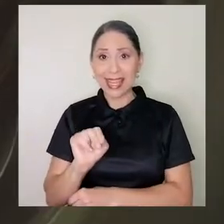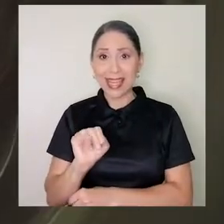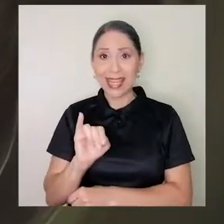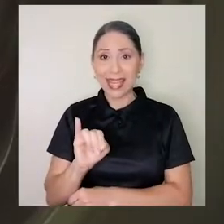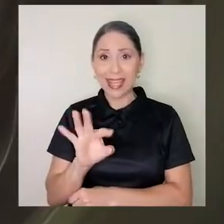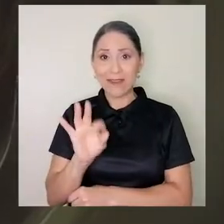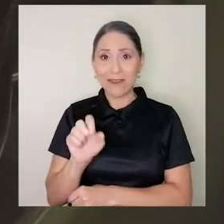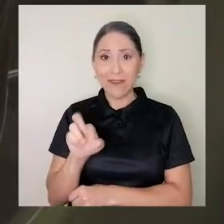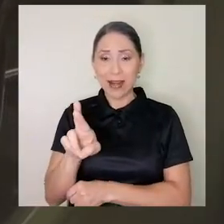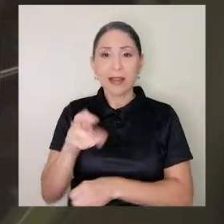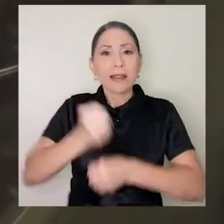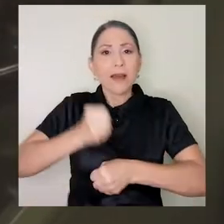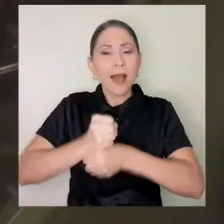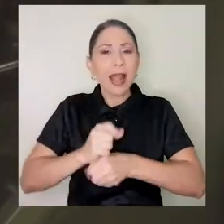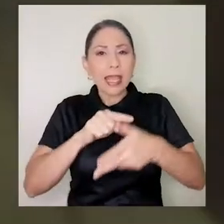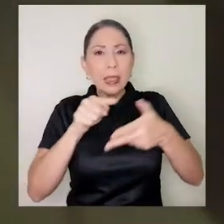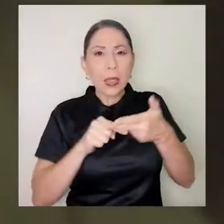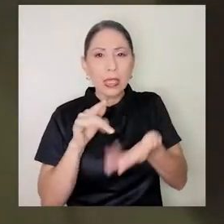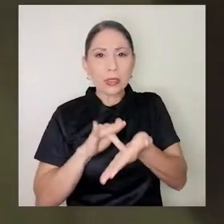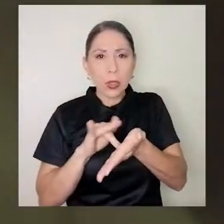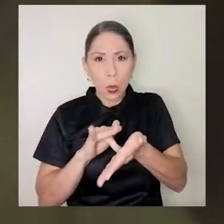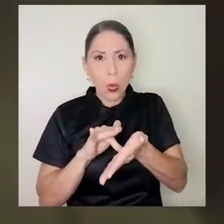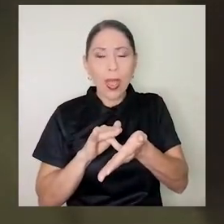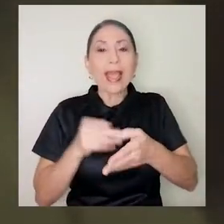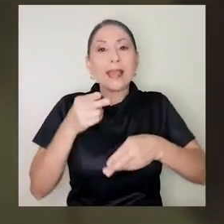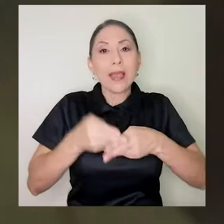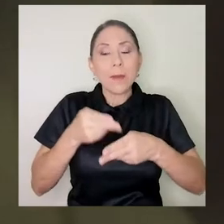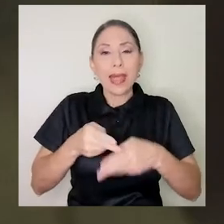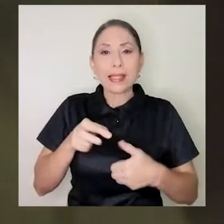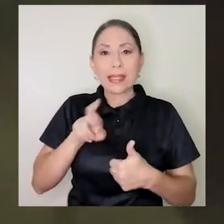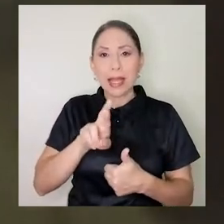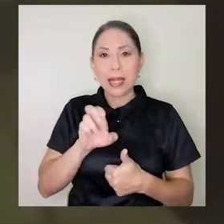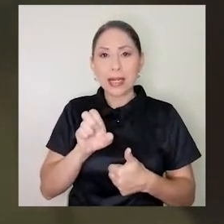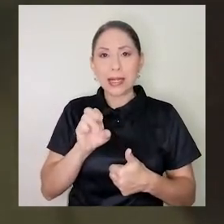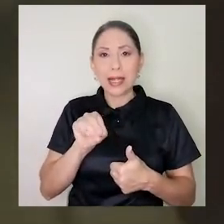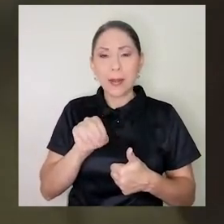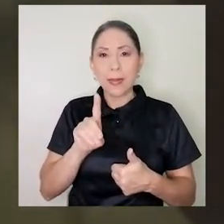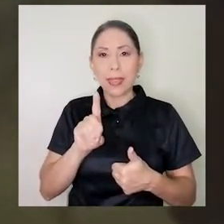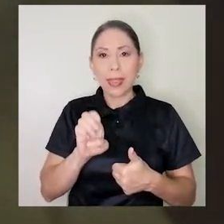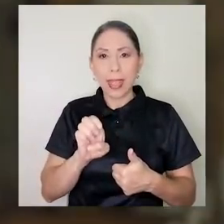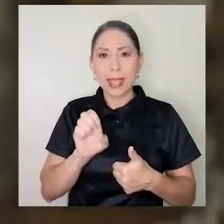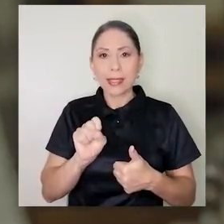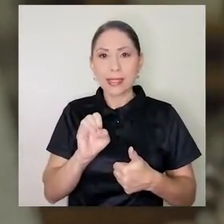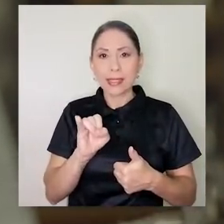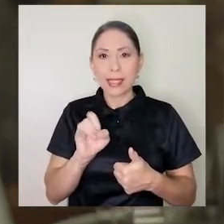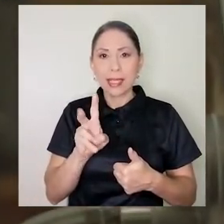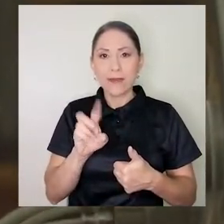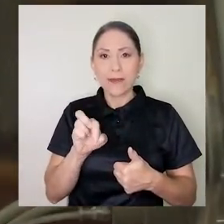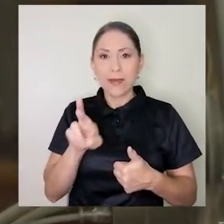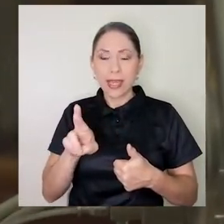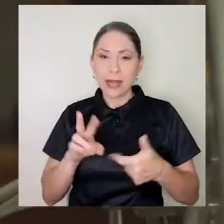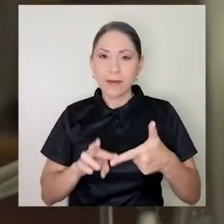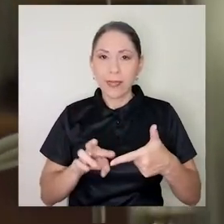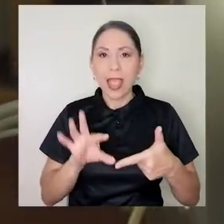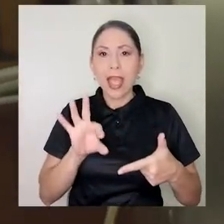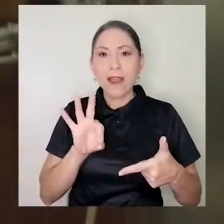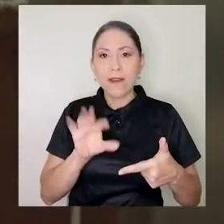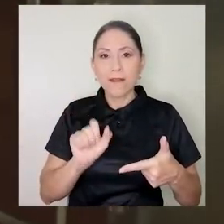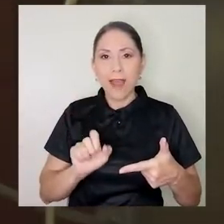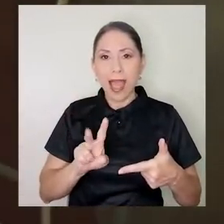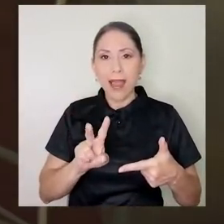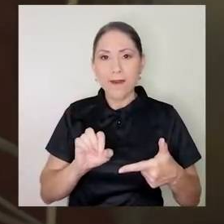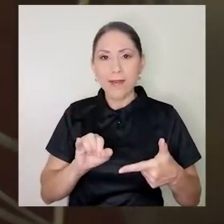trabajan en tres alternativas distintas llamadas Remdisivir, Favipiravir y también se está estudiando la